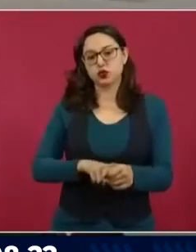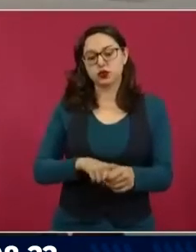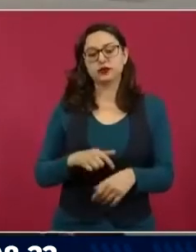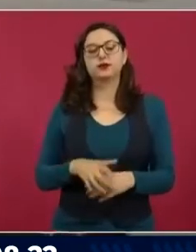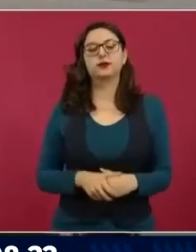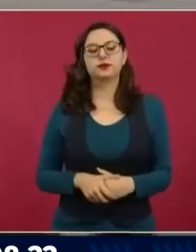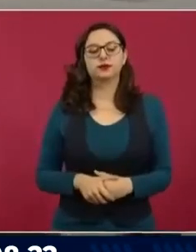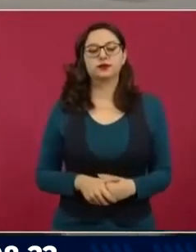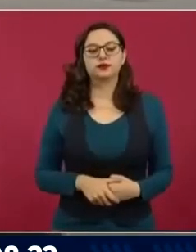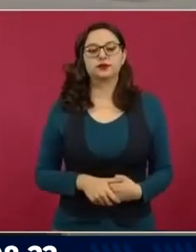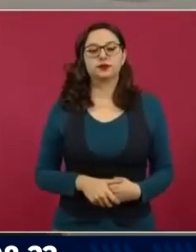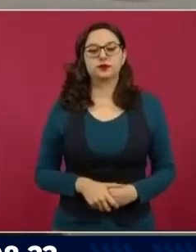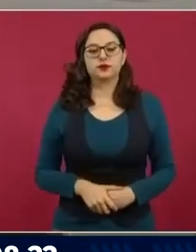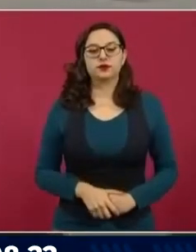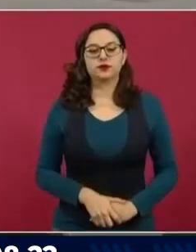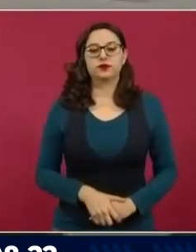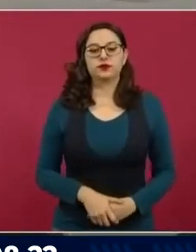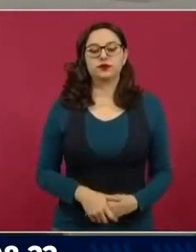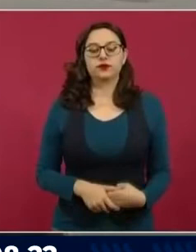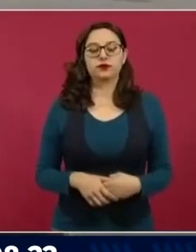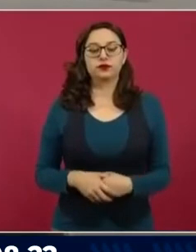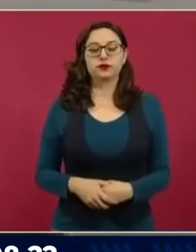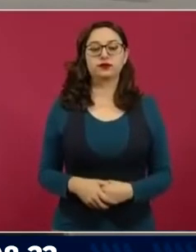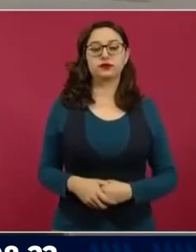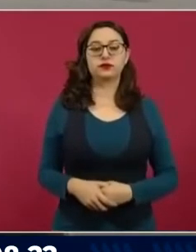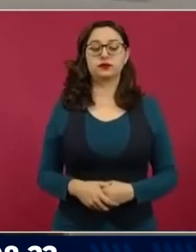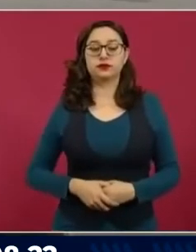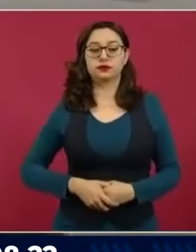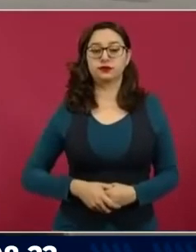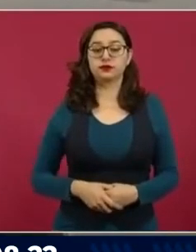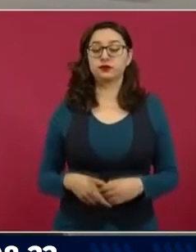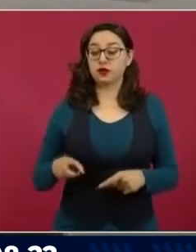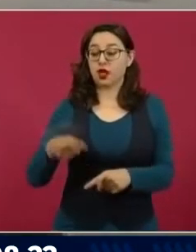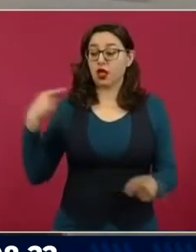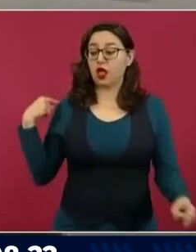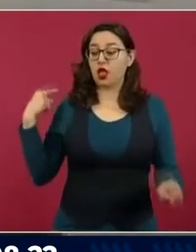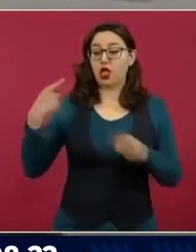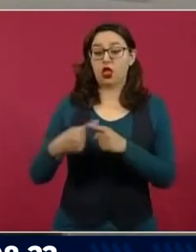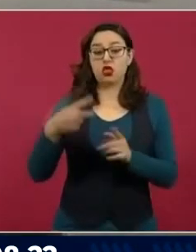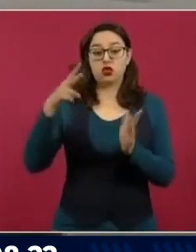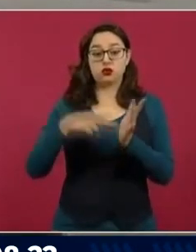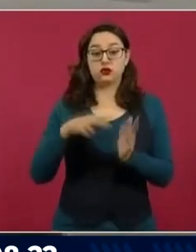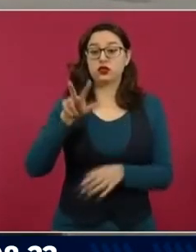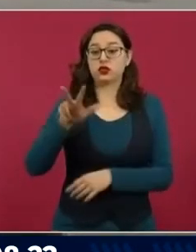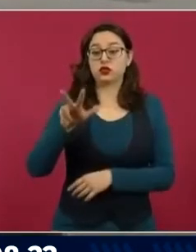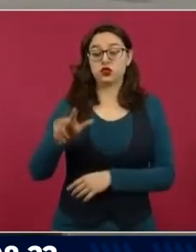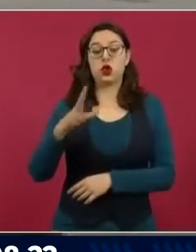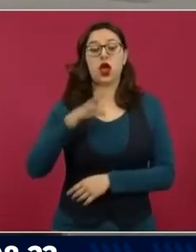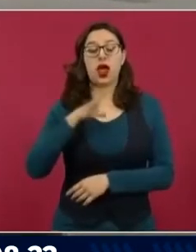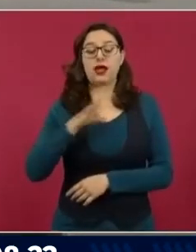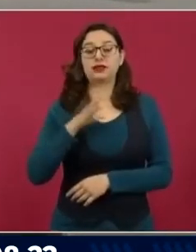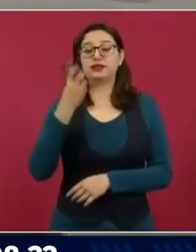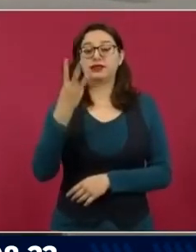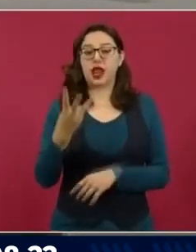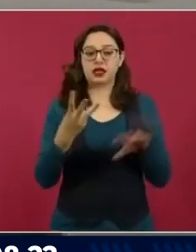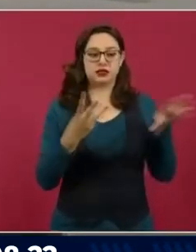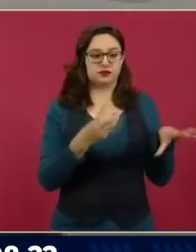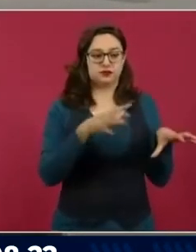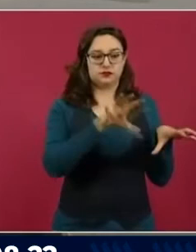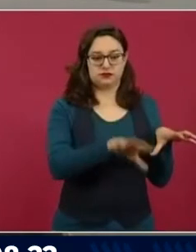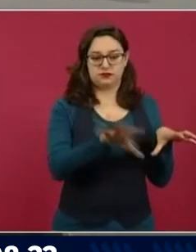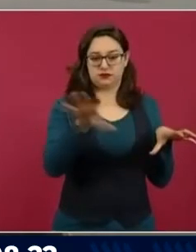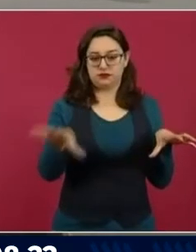El bosque de Chapultepec hasta 2018 tenía tres secciones. La primera sección